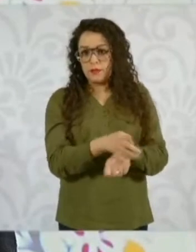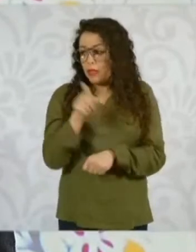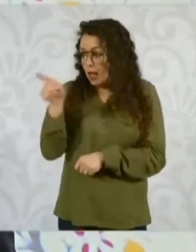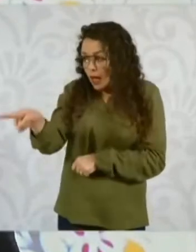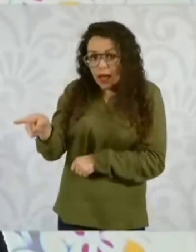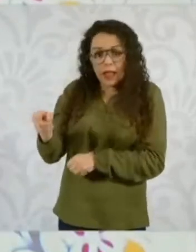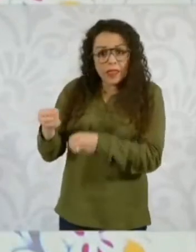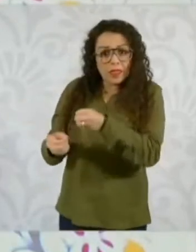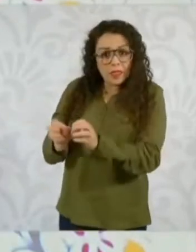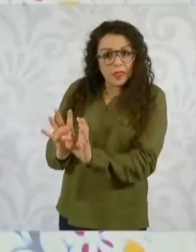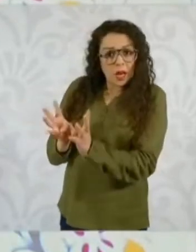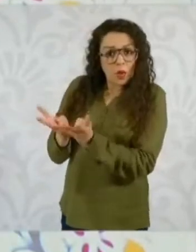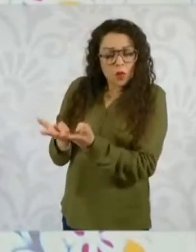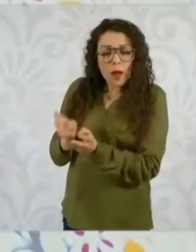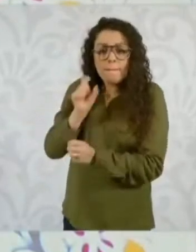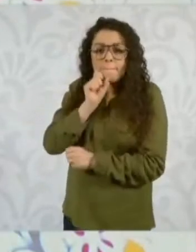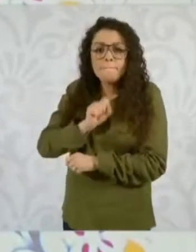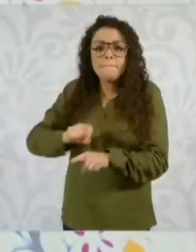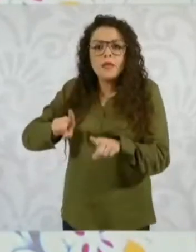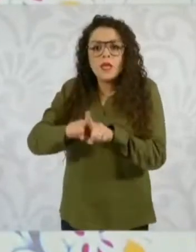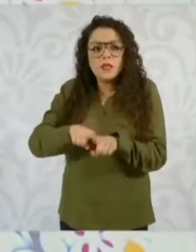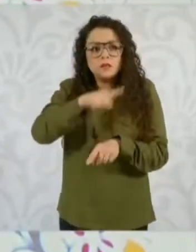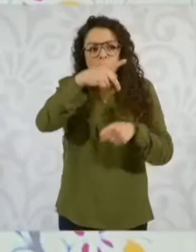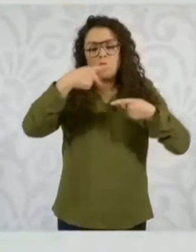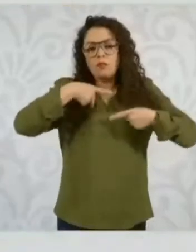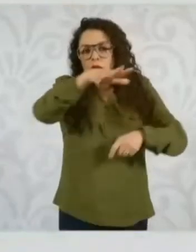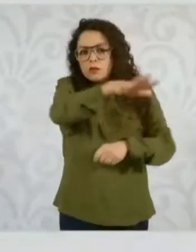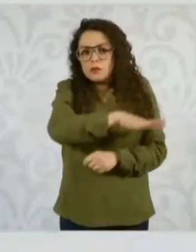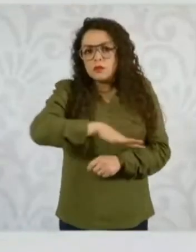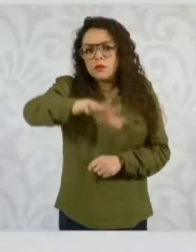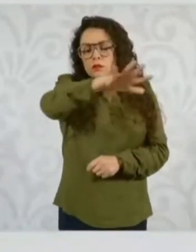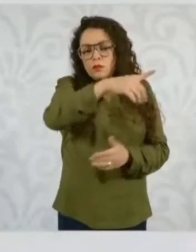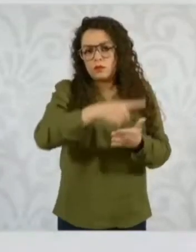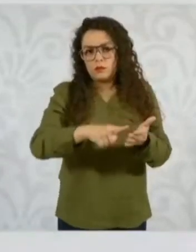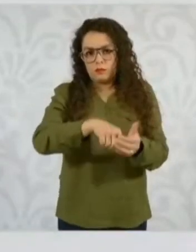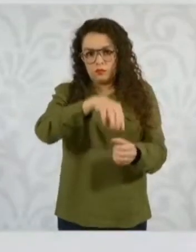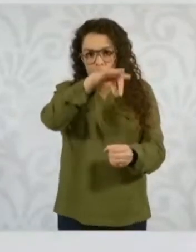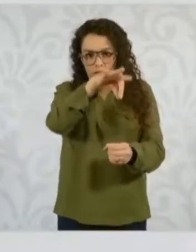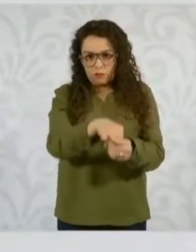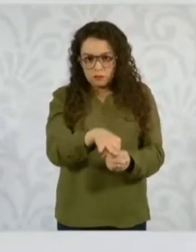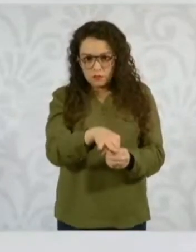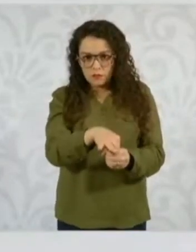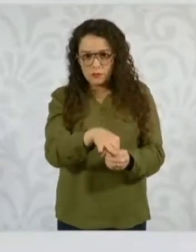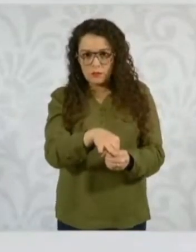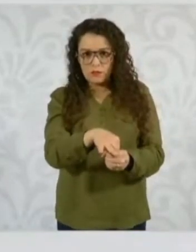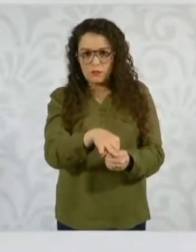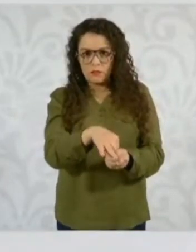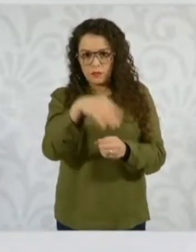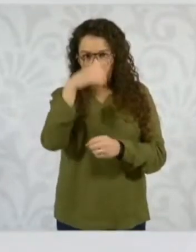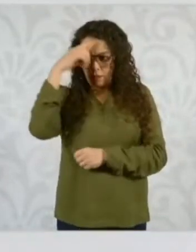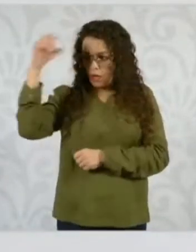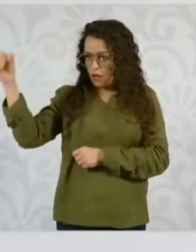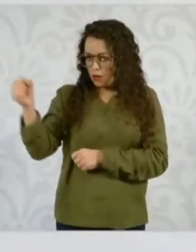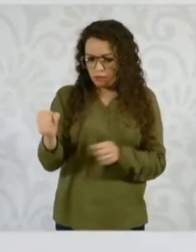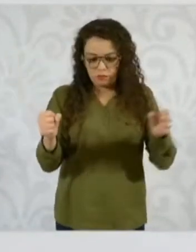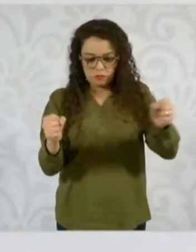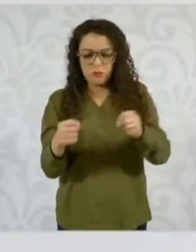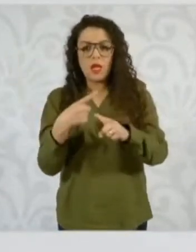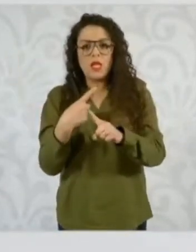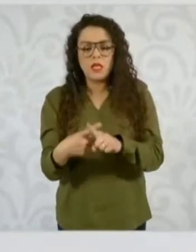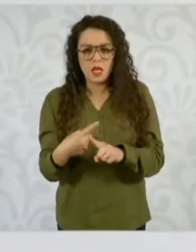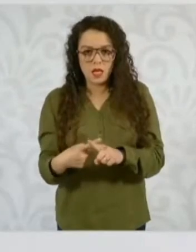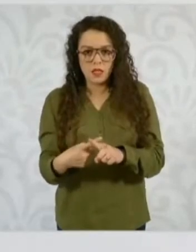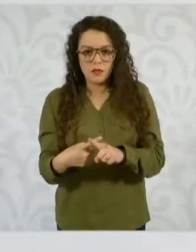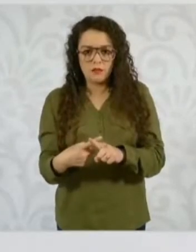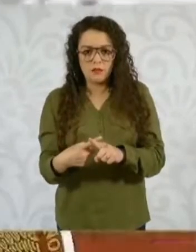Entonces, ¿qué estamos construyendo? Un sistema de justicia y un Poder Judicial distinto al que tenemos ahora,